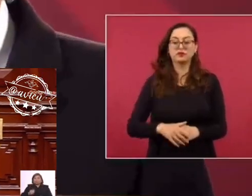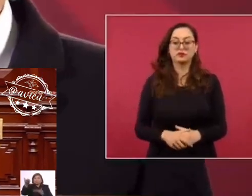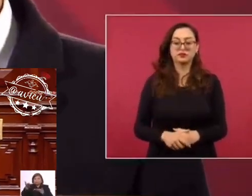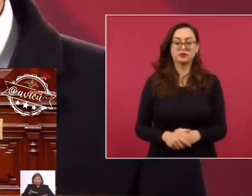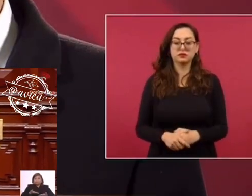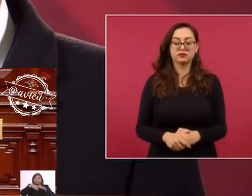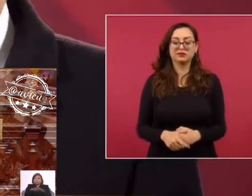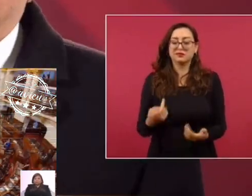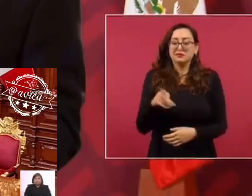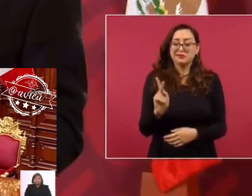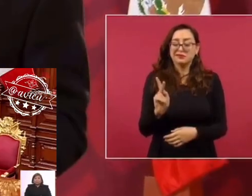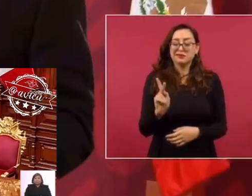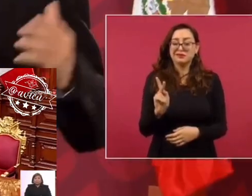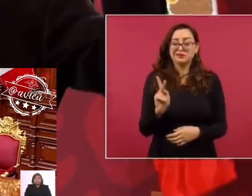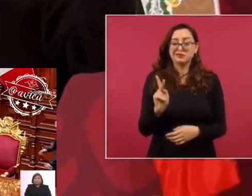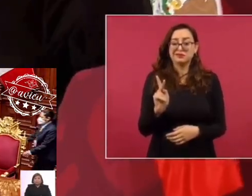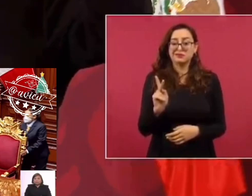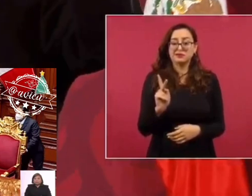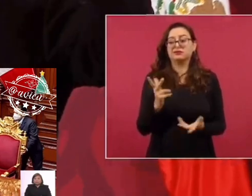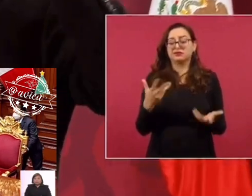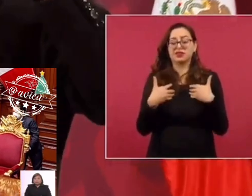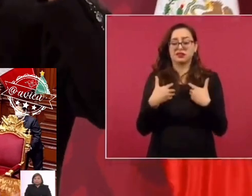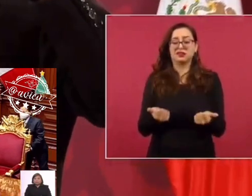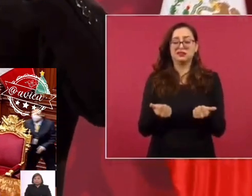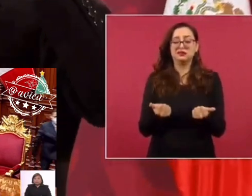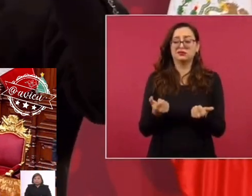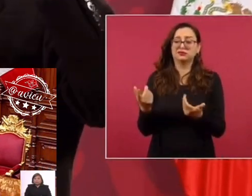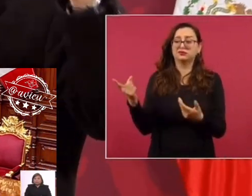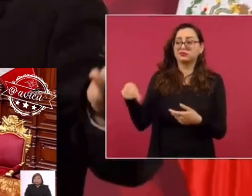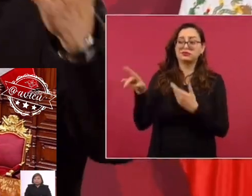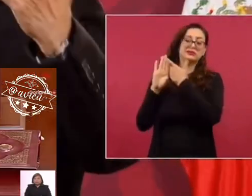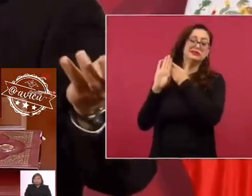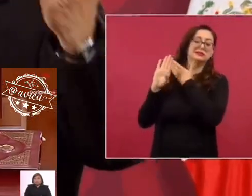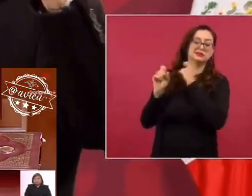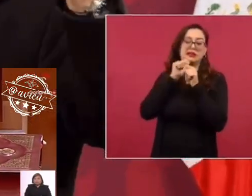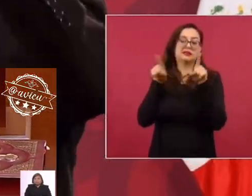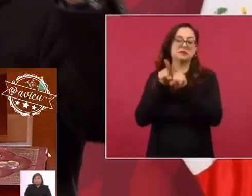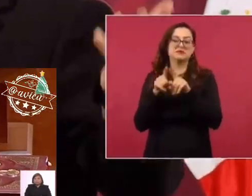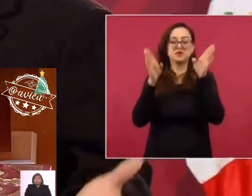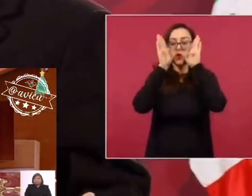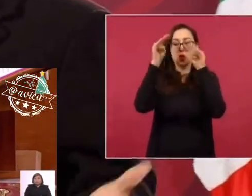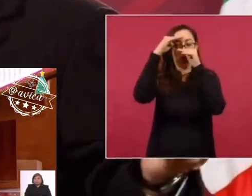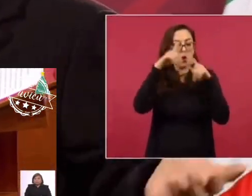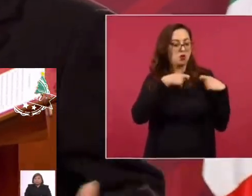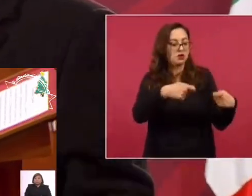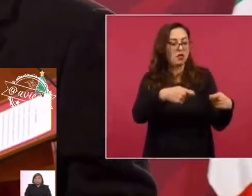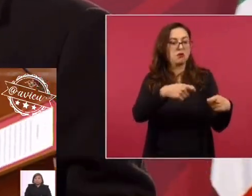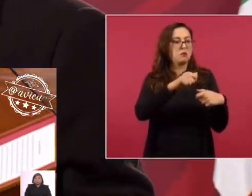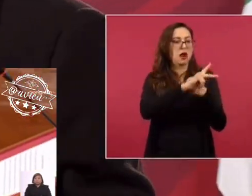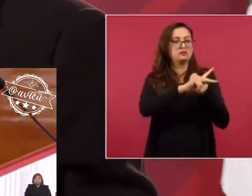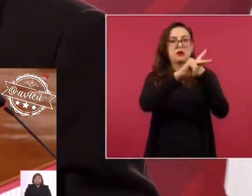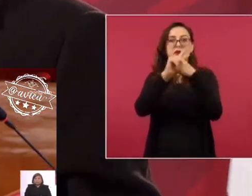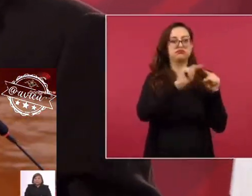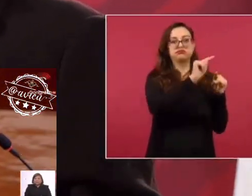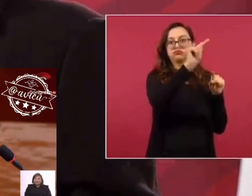Sin embargo, pues como son parientes los conservadores de todos lados,